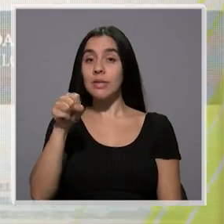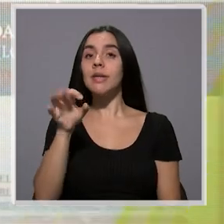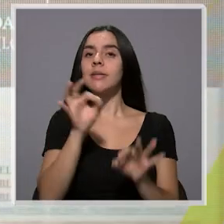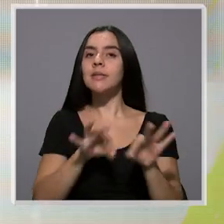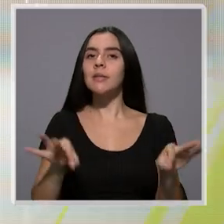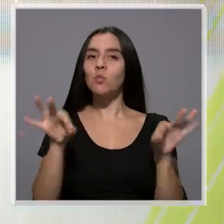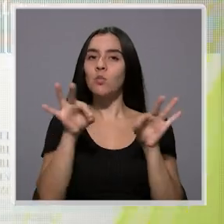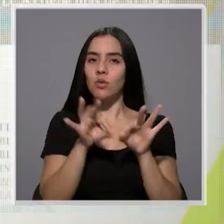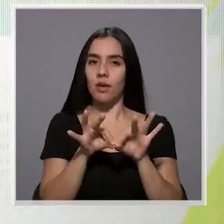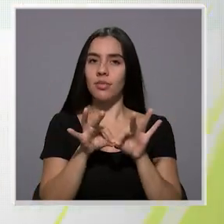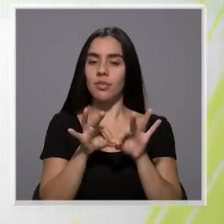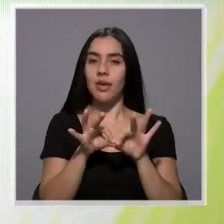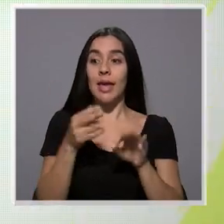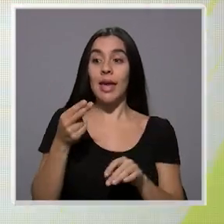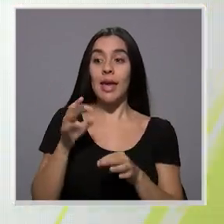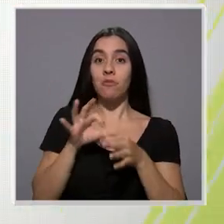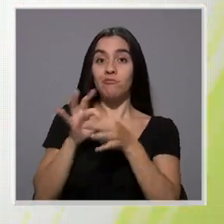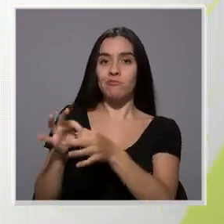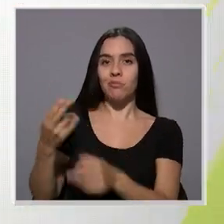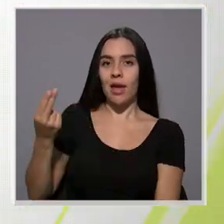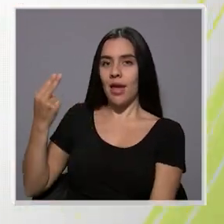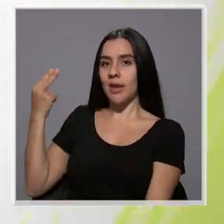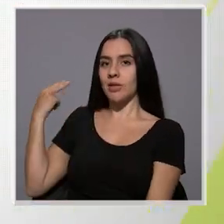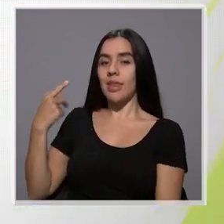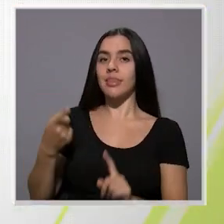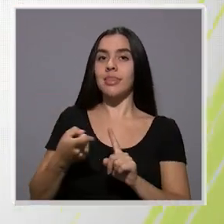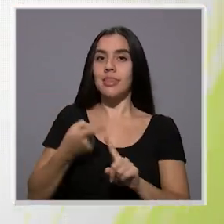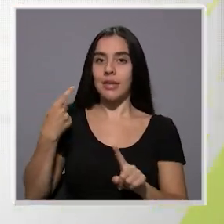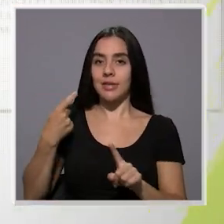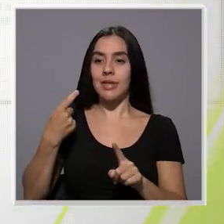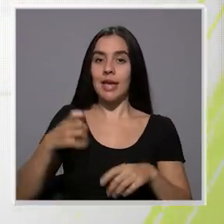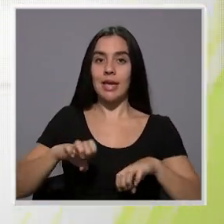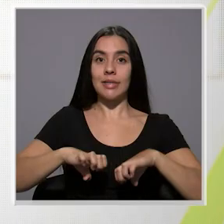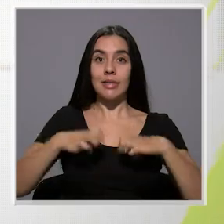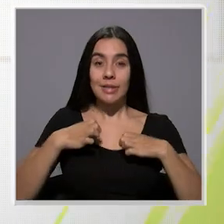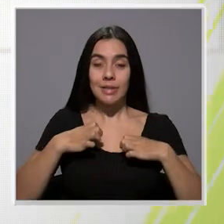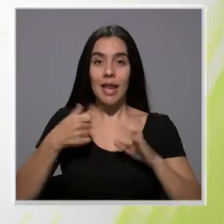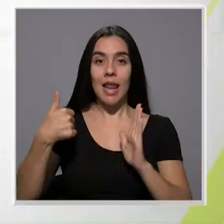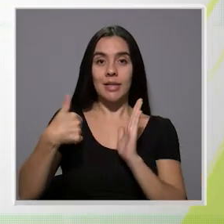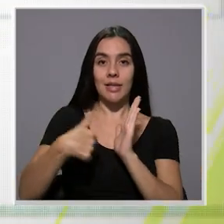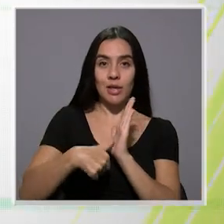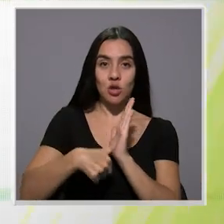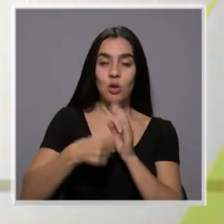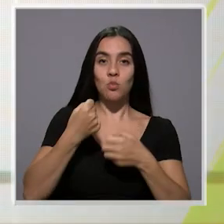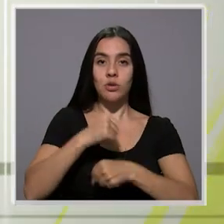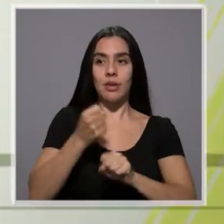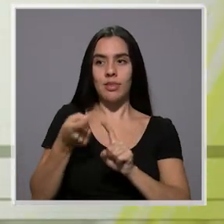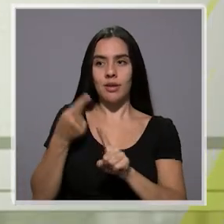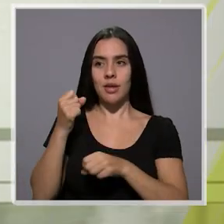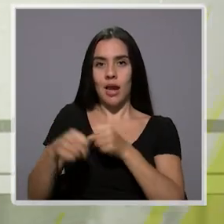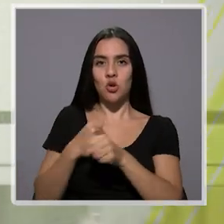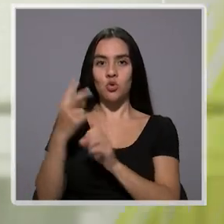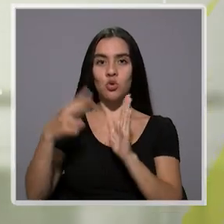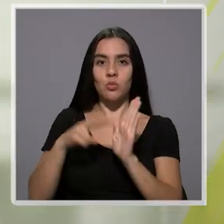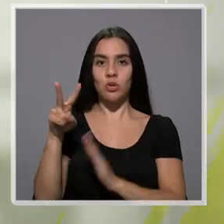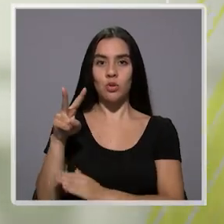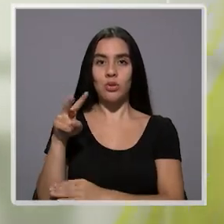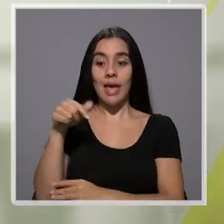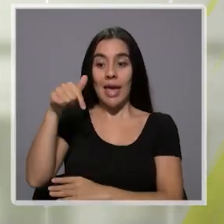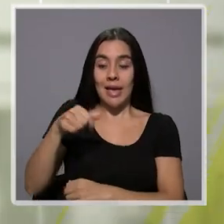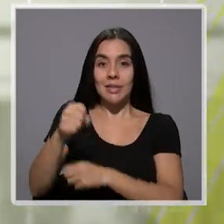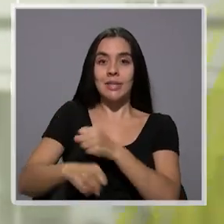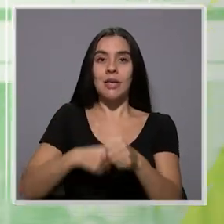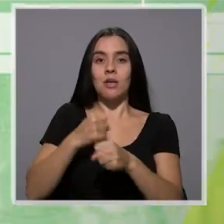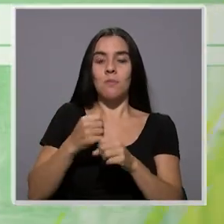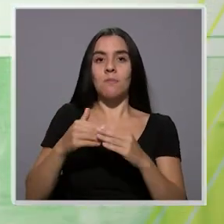importante que, en términos históricos, desde que existen las elecciones municipales como las conocemos, desde el año 2002, es el año